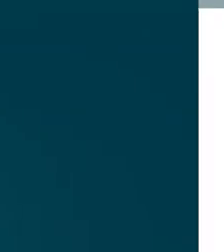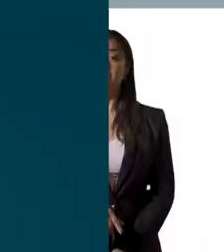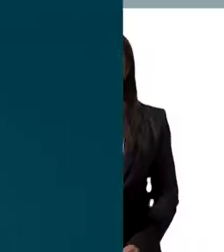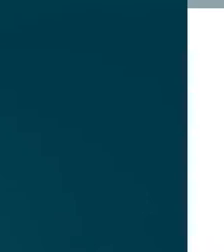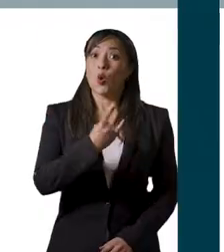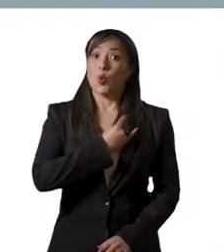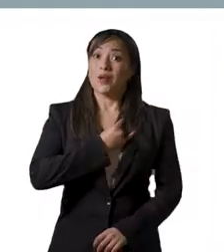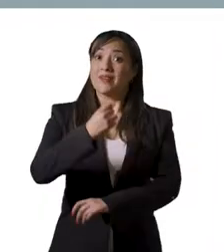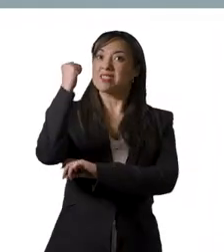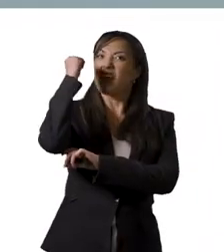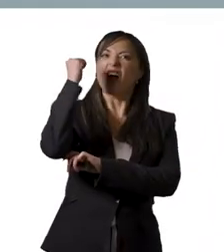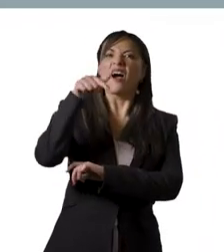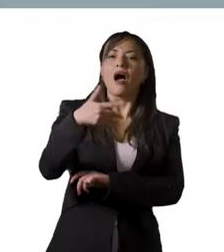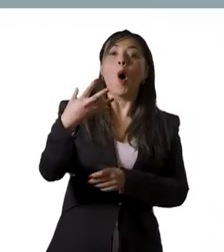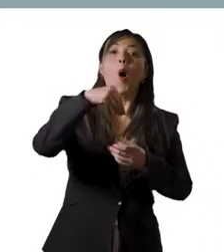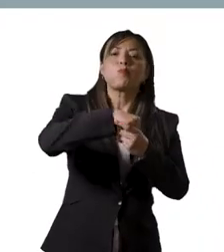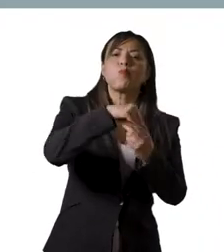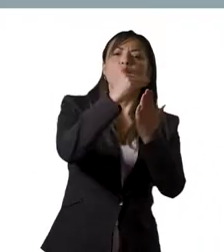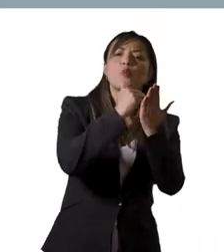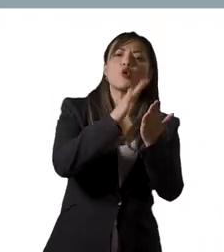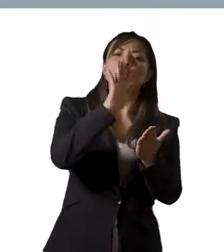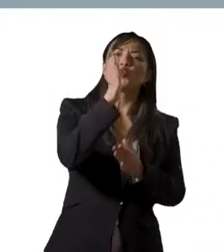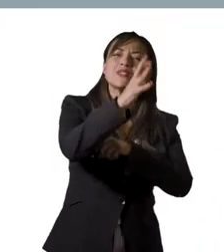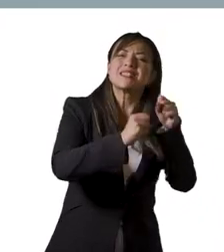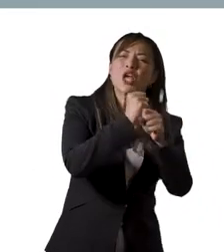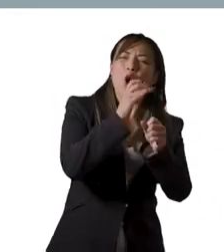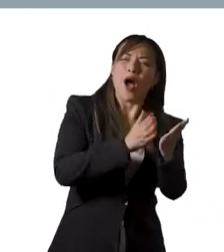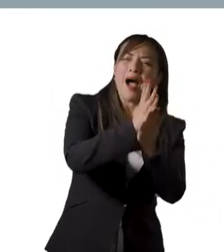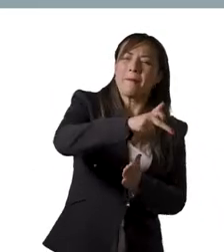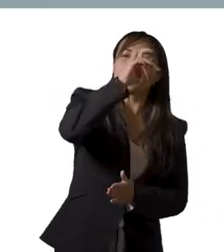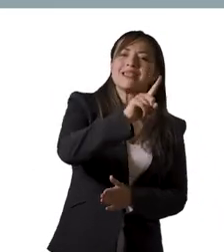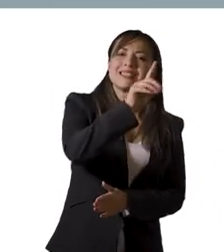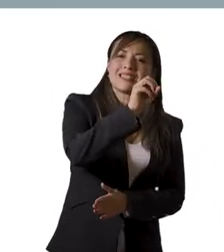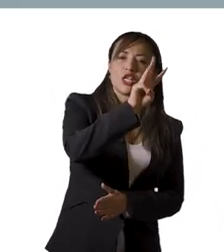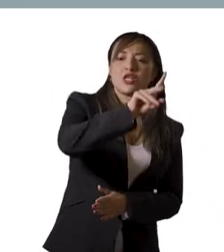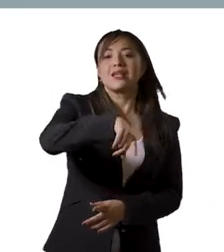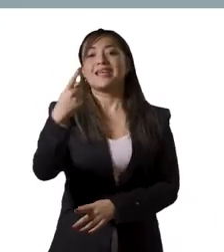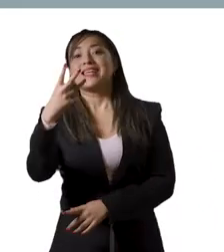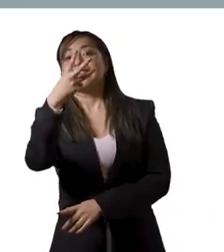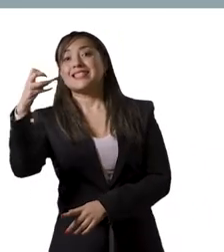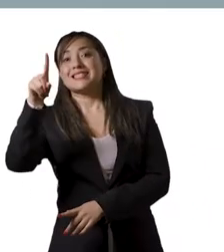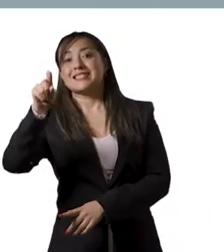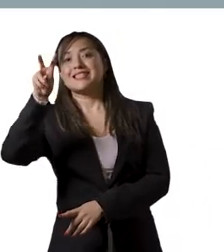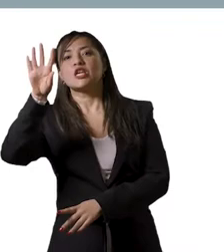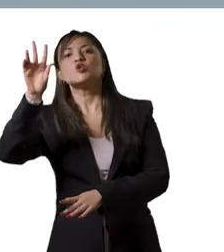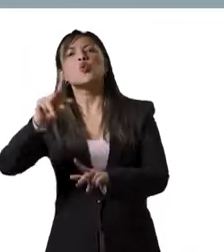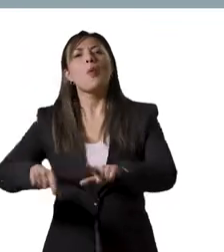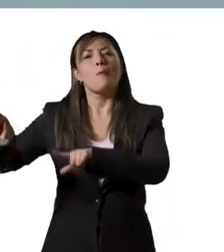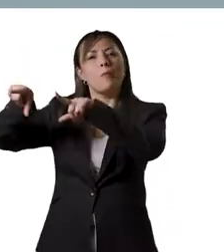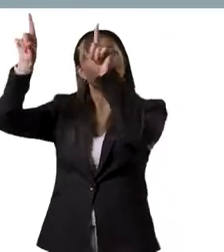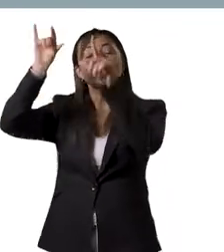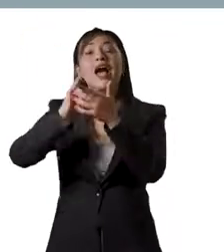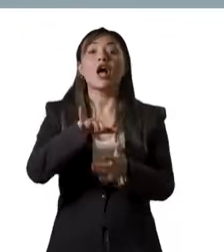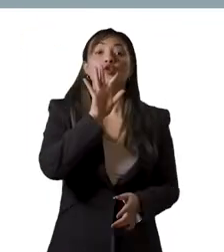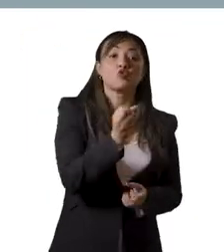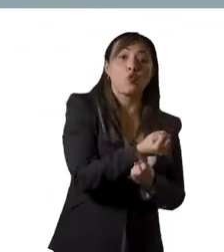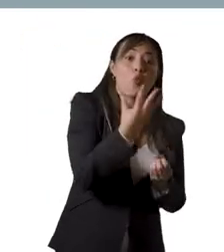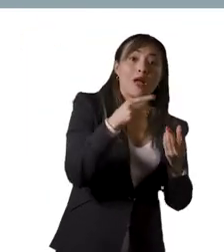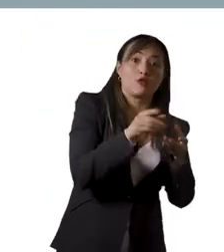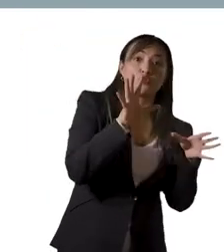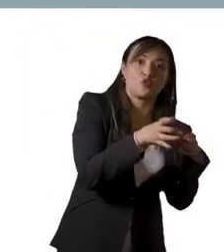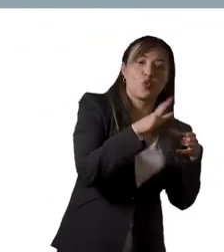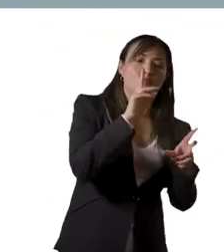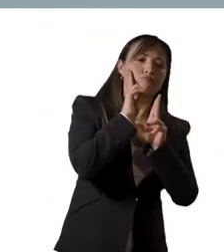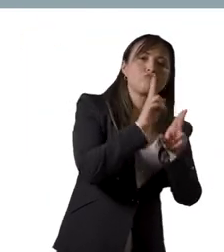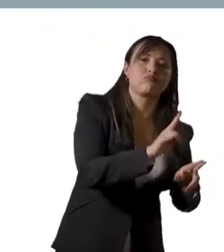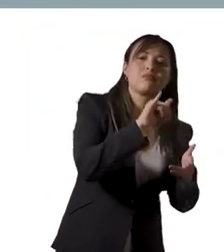La UNAL cuenta con 103 programas de pregrado y 367 de posgrado. 62 programas de pregrado y 71